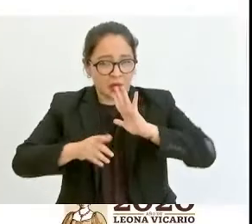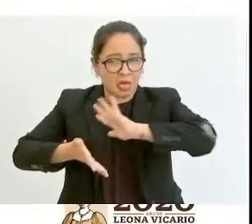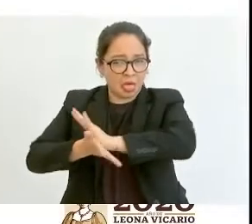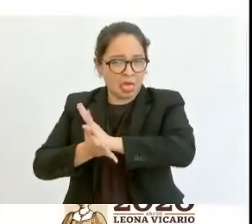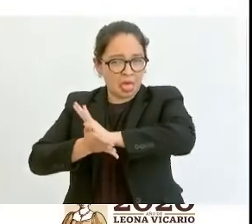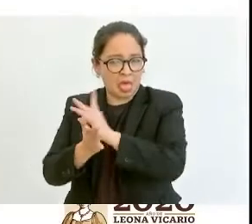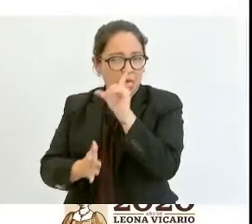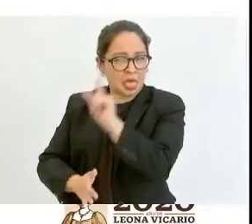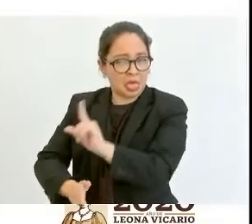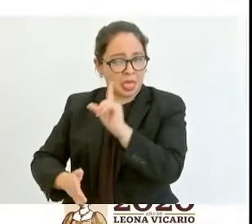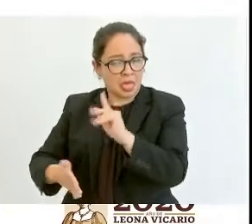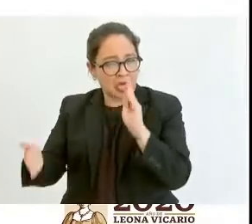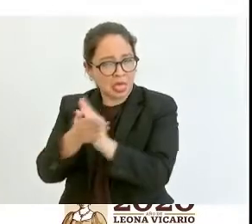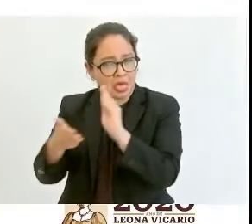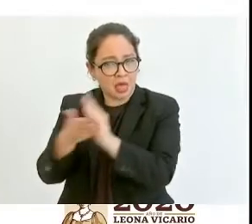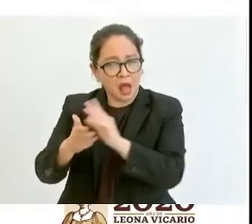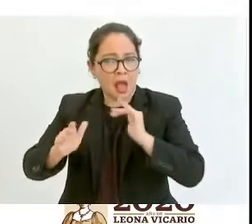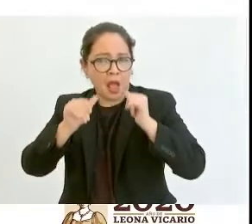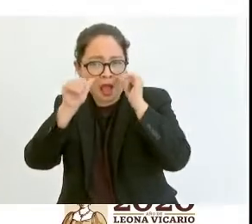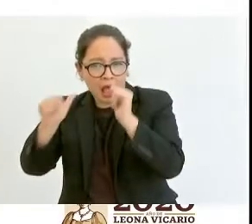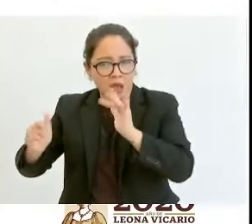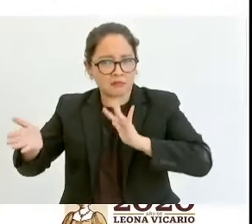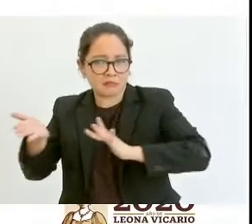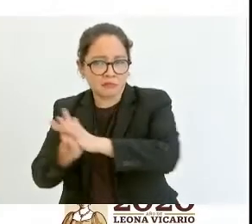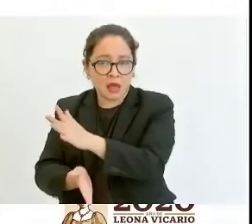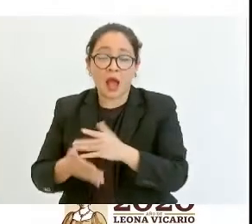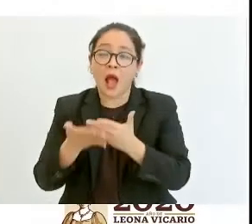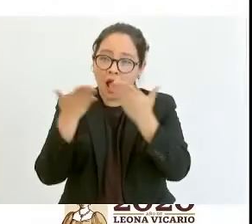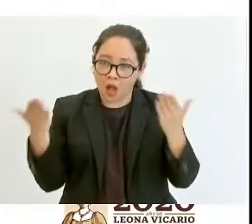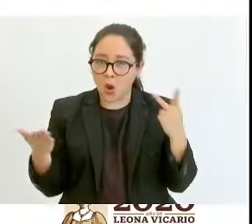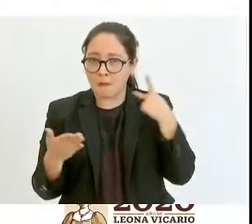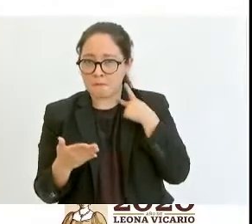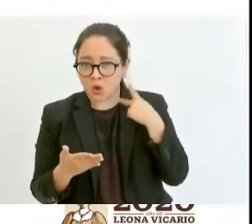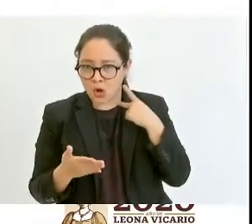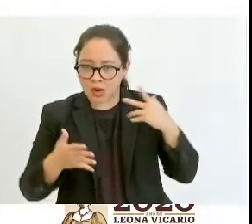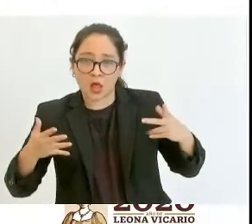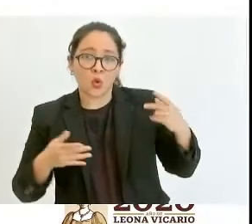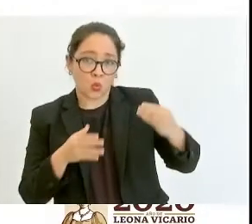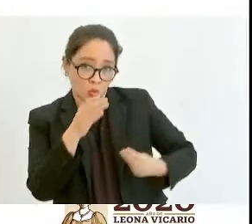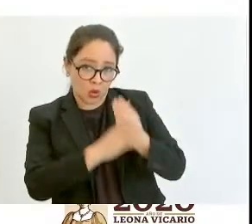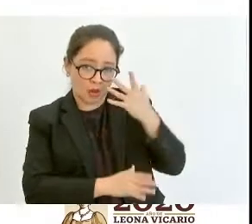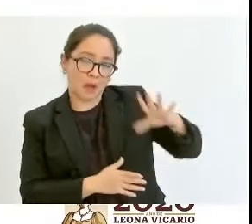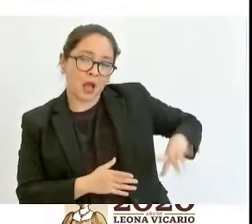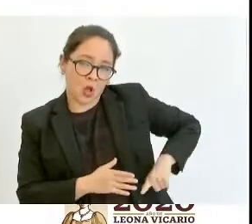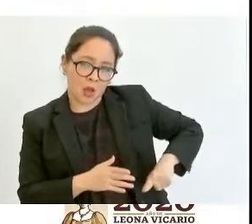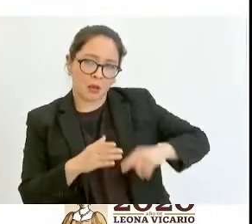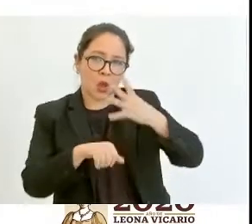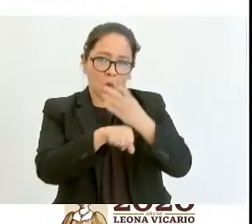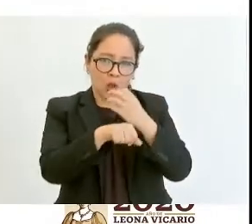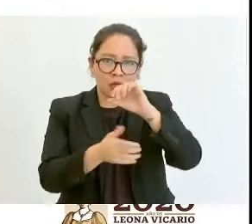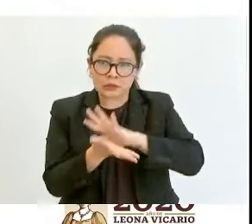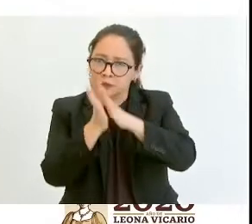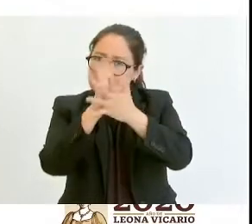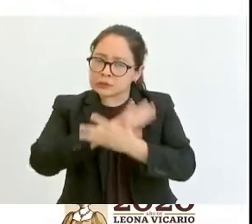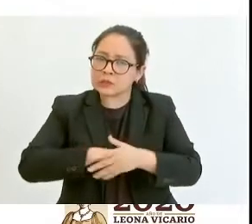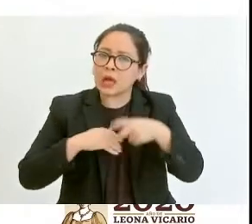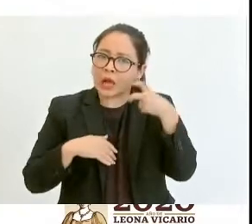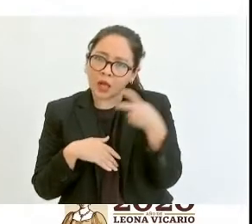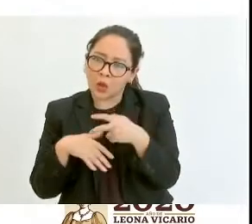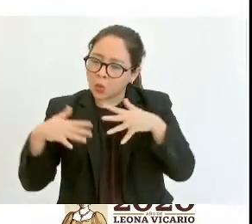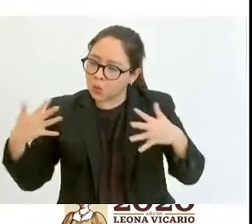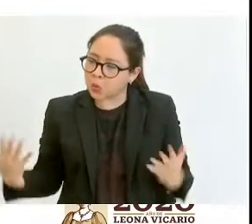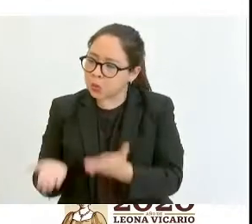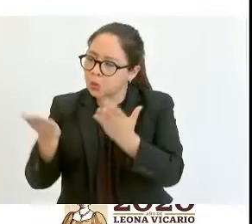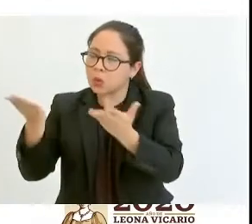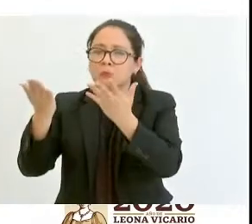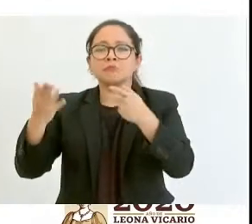apoyos. Ahora, con la política de rescate del campo y autoficiencia alimentaria del gobierno de la Cuarta Transformación, este potencial se